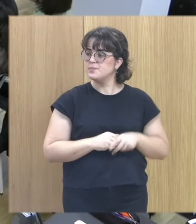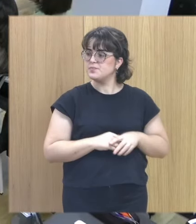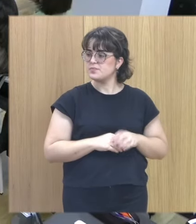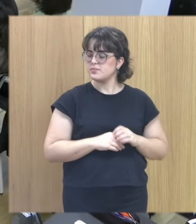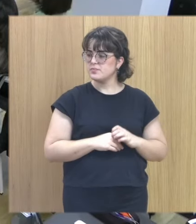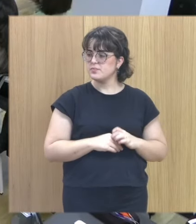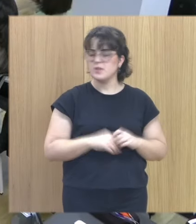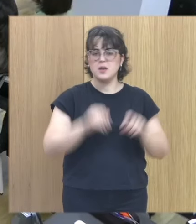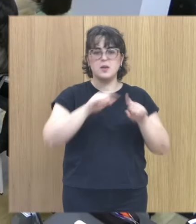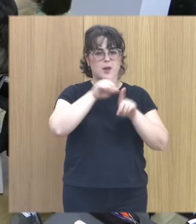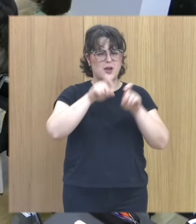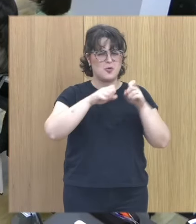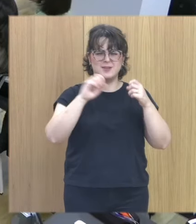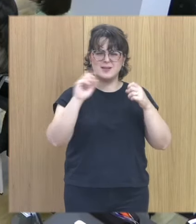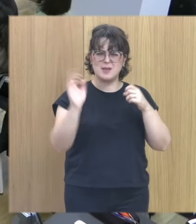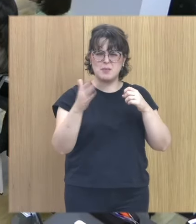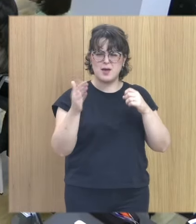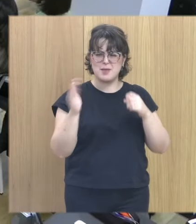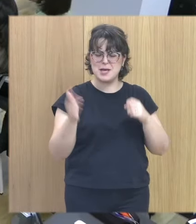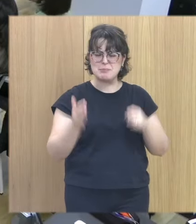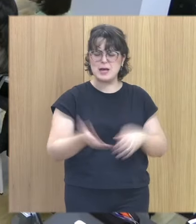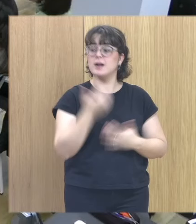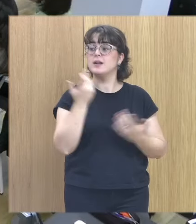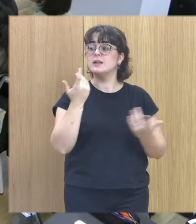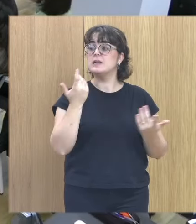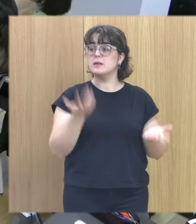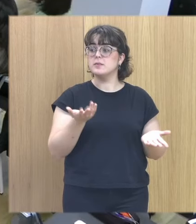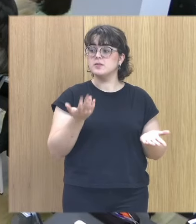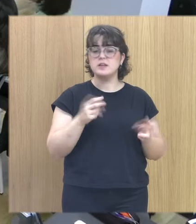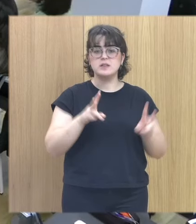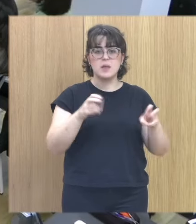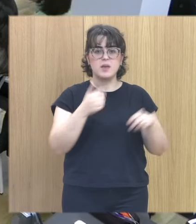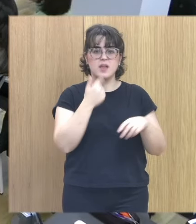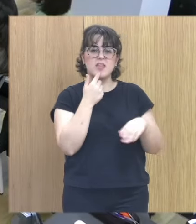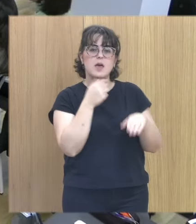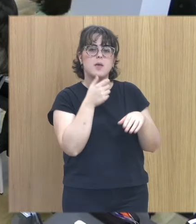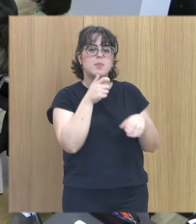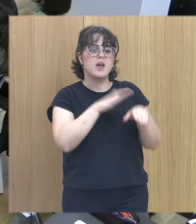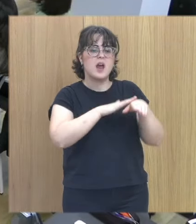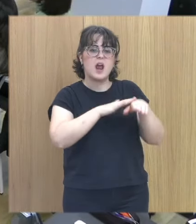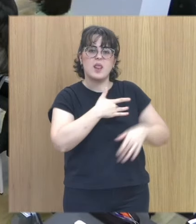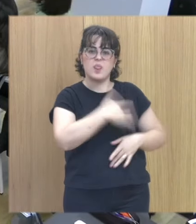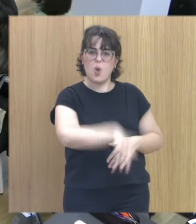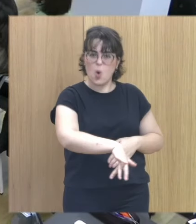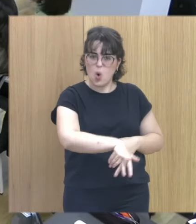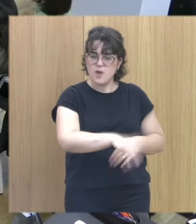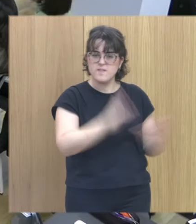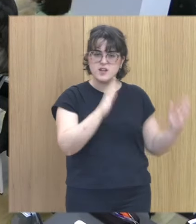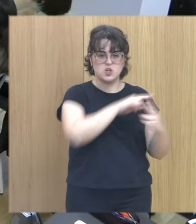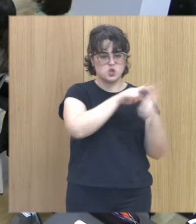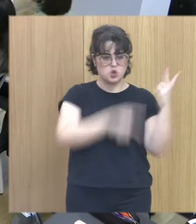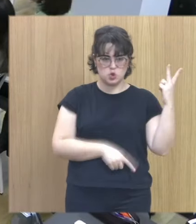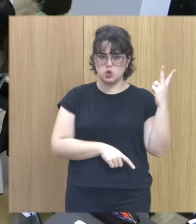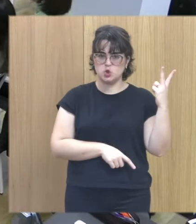habría mil preguntas por la vida has hablado del perdón en un momento de dos fases del perdón y has hecho mucho